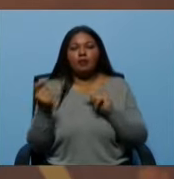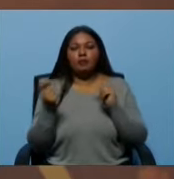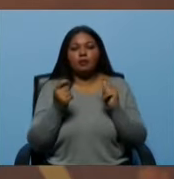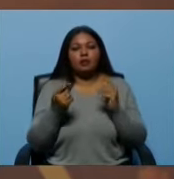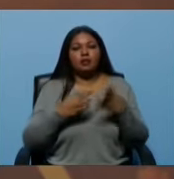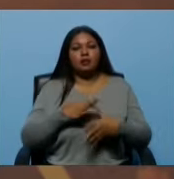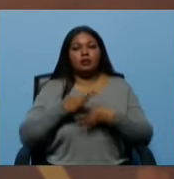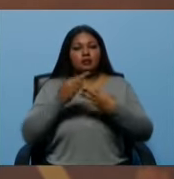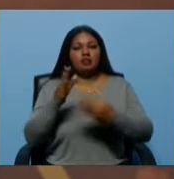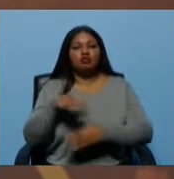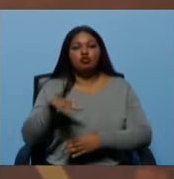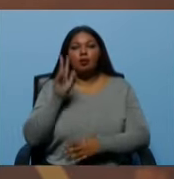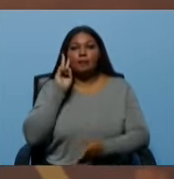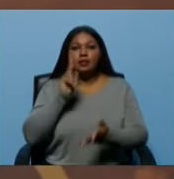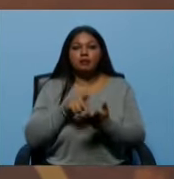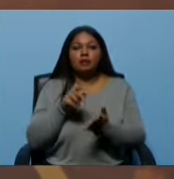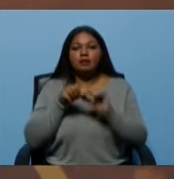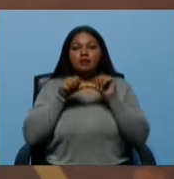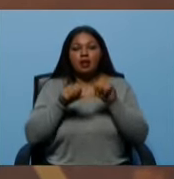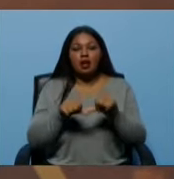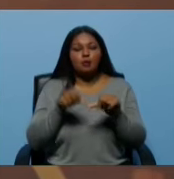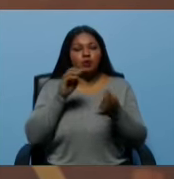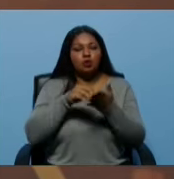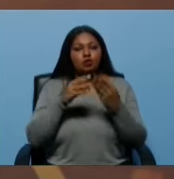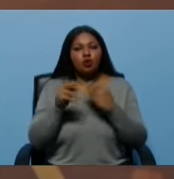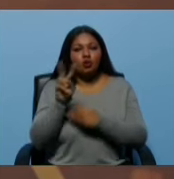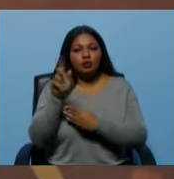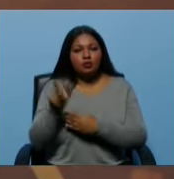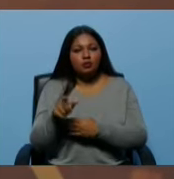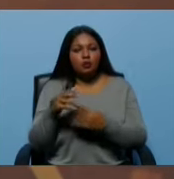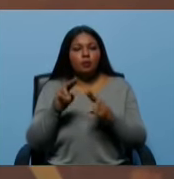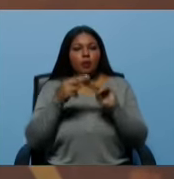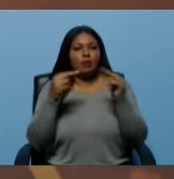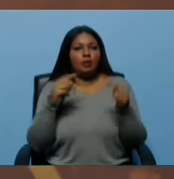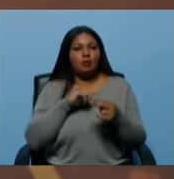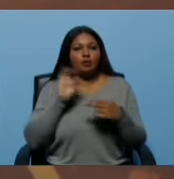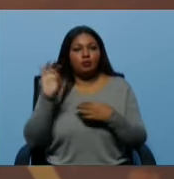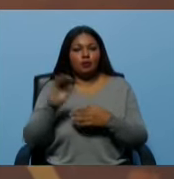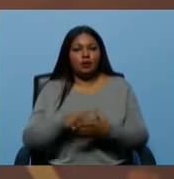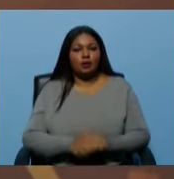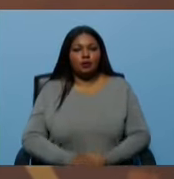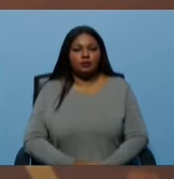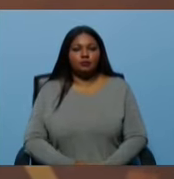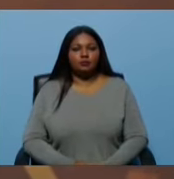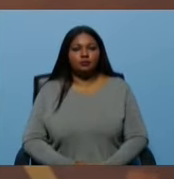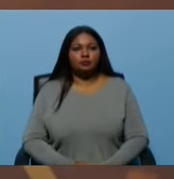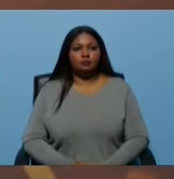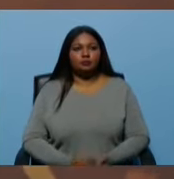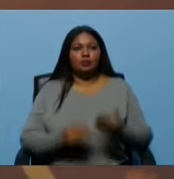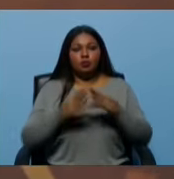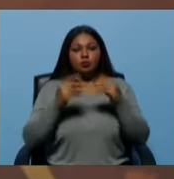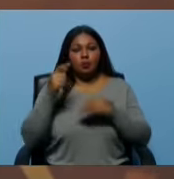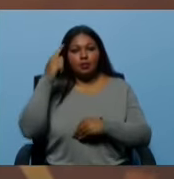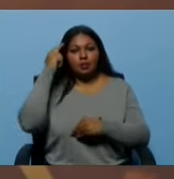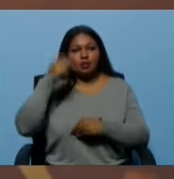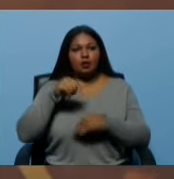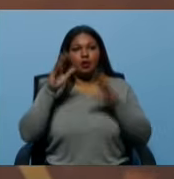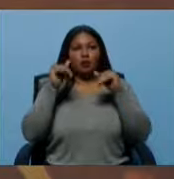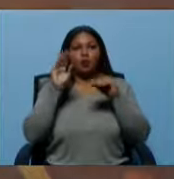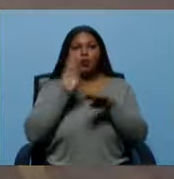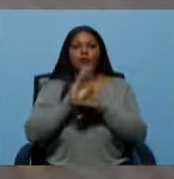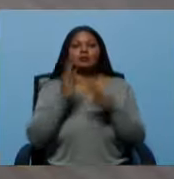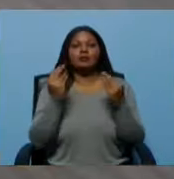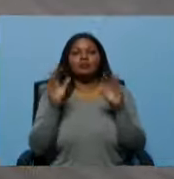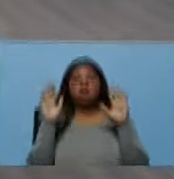donde debemos participar y fijar posición todos los venezolanos por la paz de nuestro país. Bueno, ha sido todo por el día de hoy, nos vemos mañana, cuídense